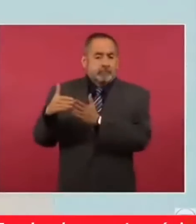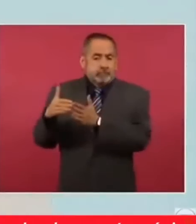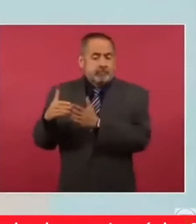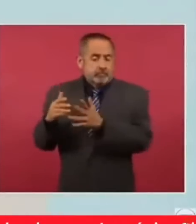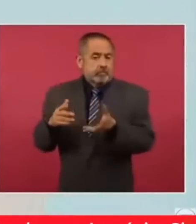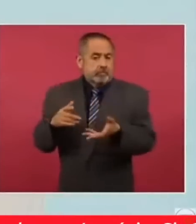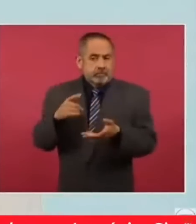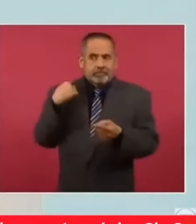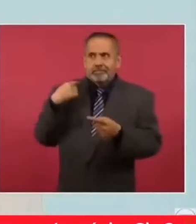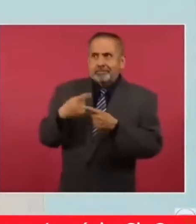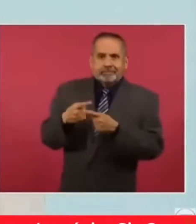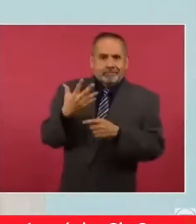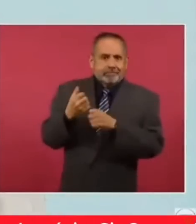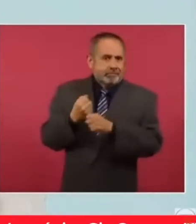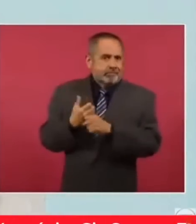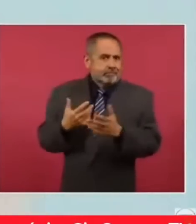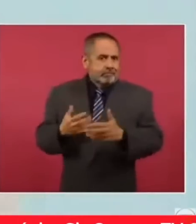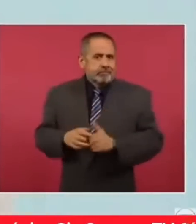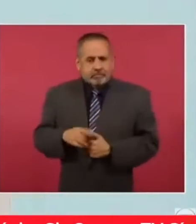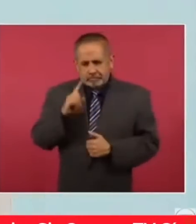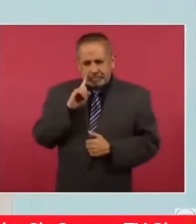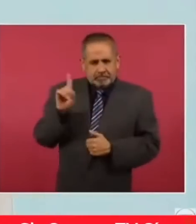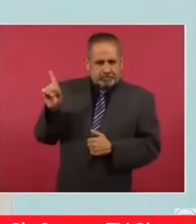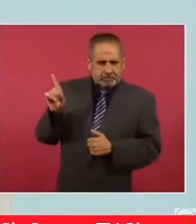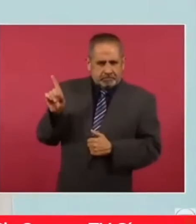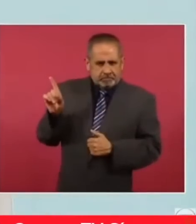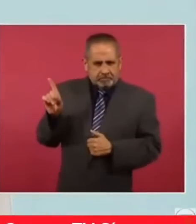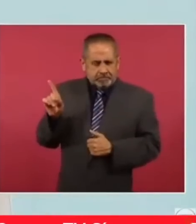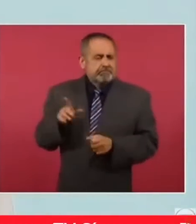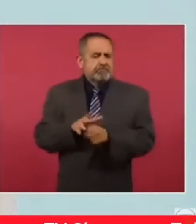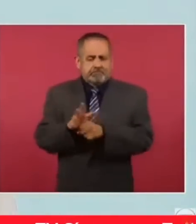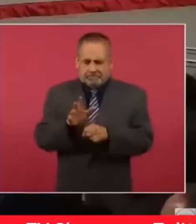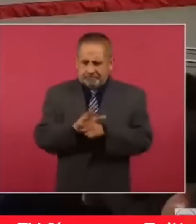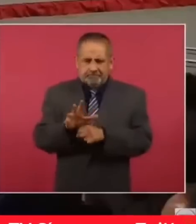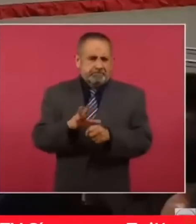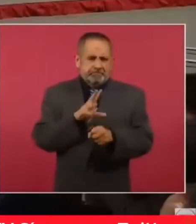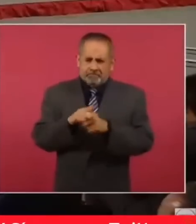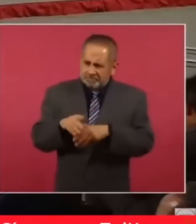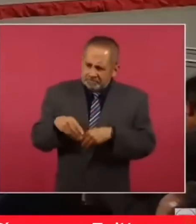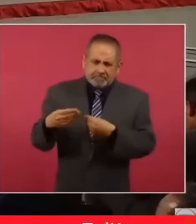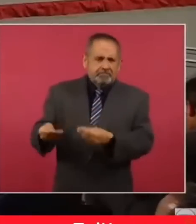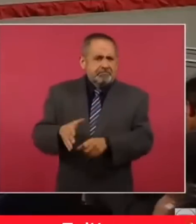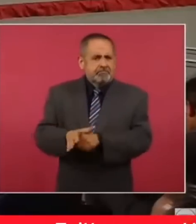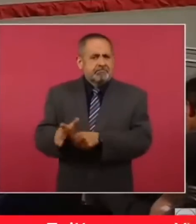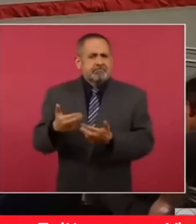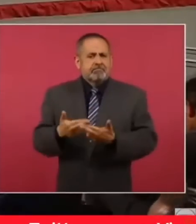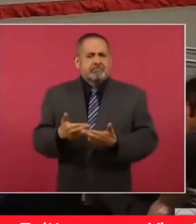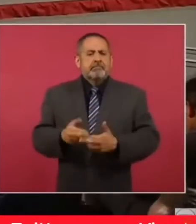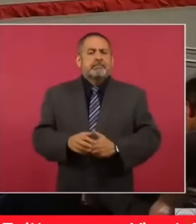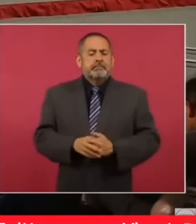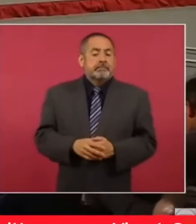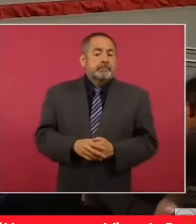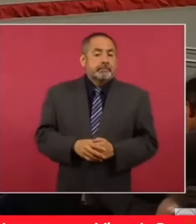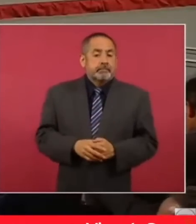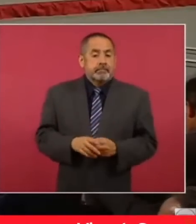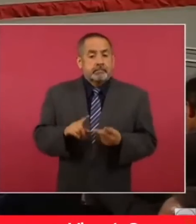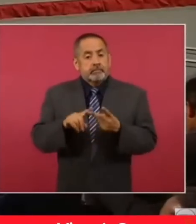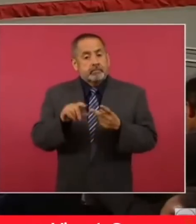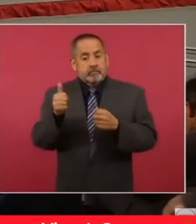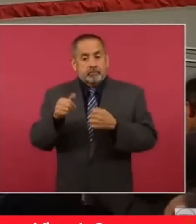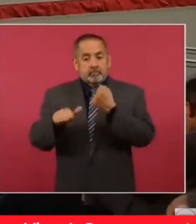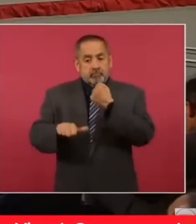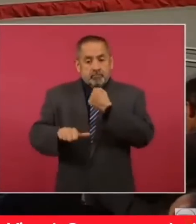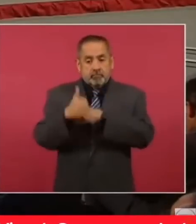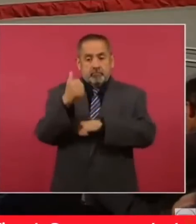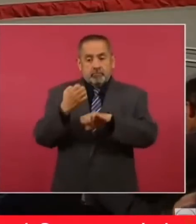tal como lo demuestra la tabla que estamos viendo en la pantalla. En el caso de los once estados